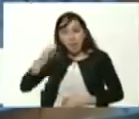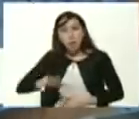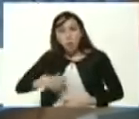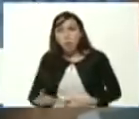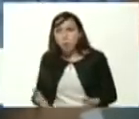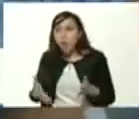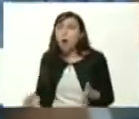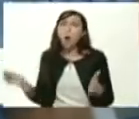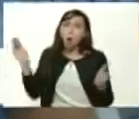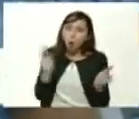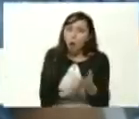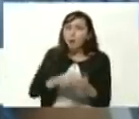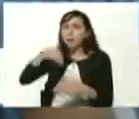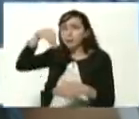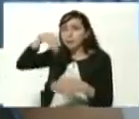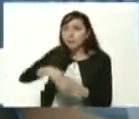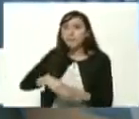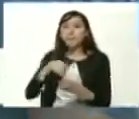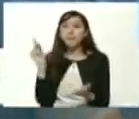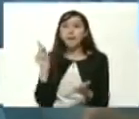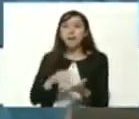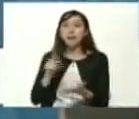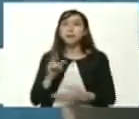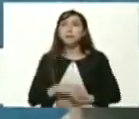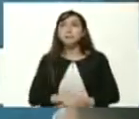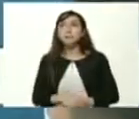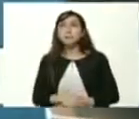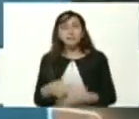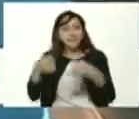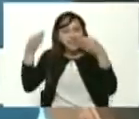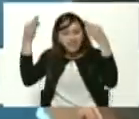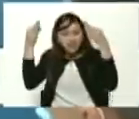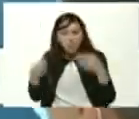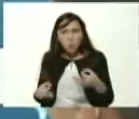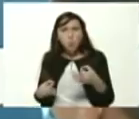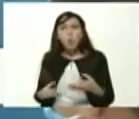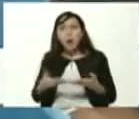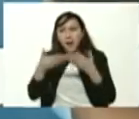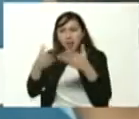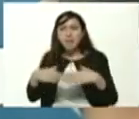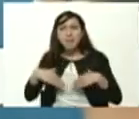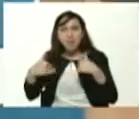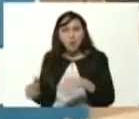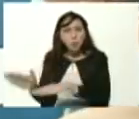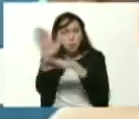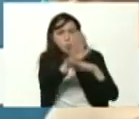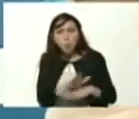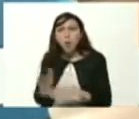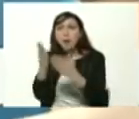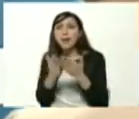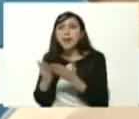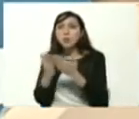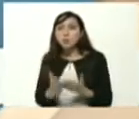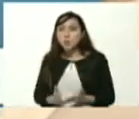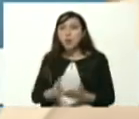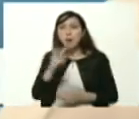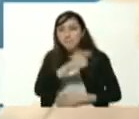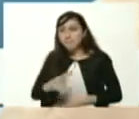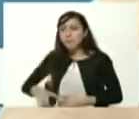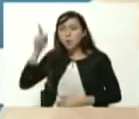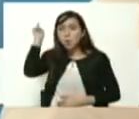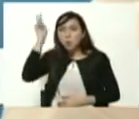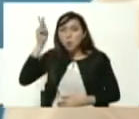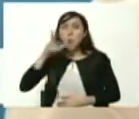lograr volver de manera segura garantizando la salud y la vida de estudiantes profesores